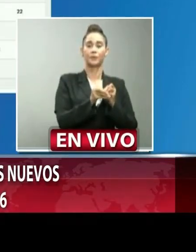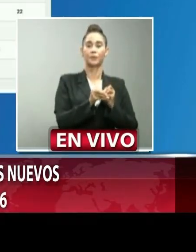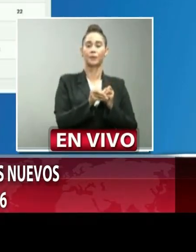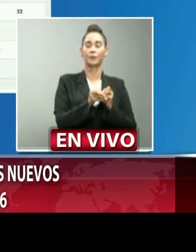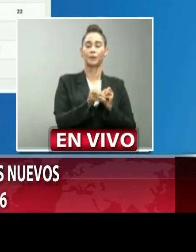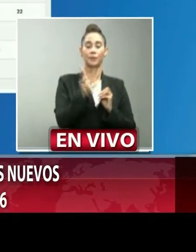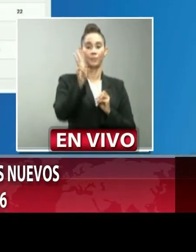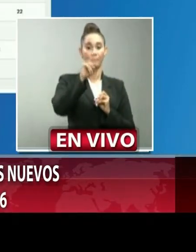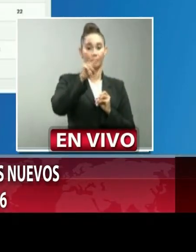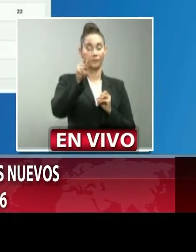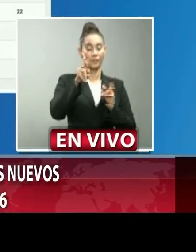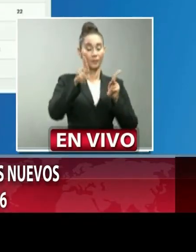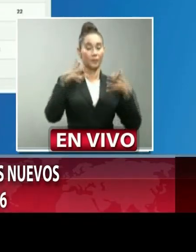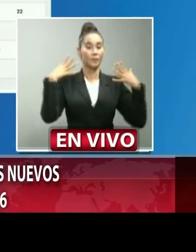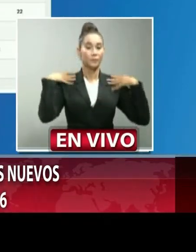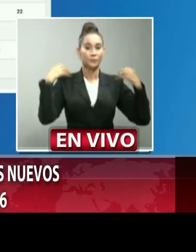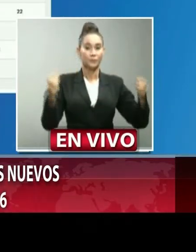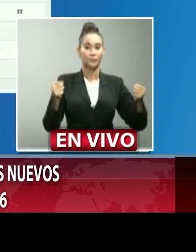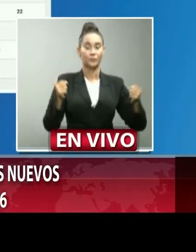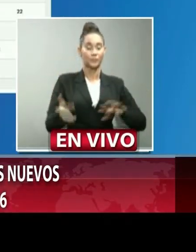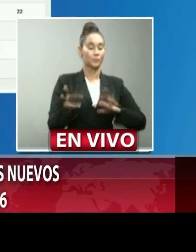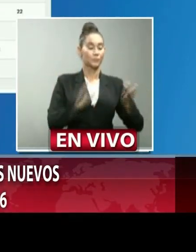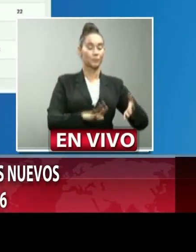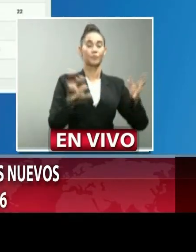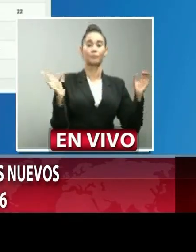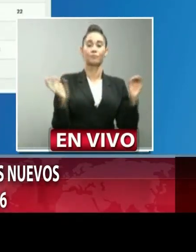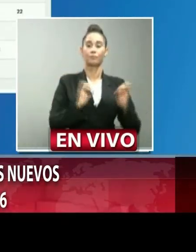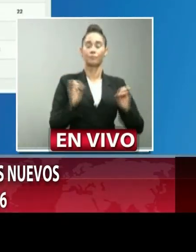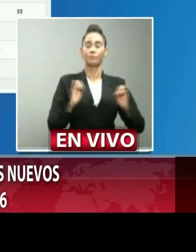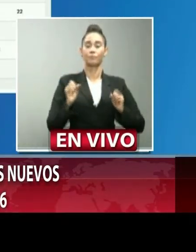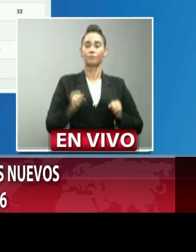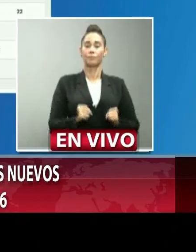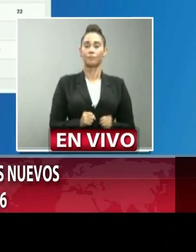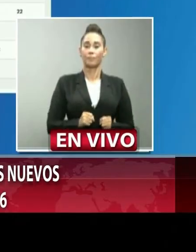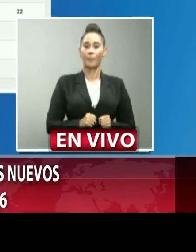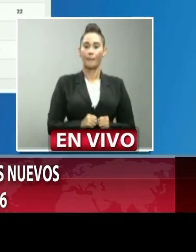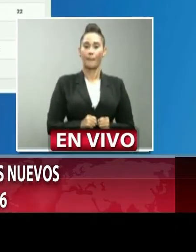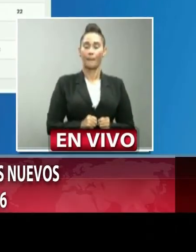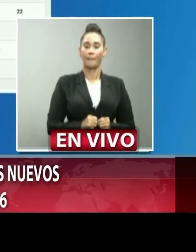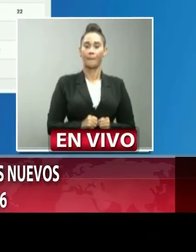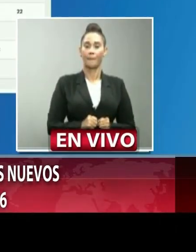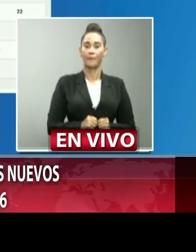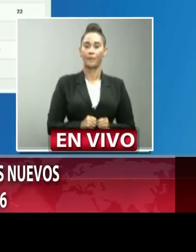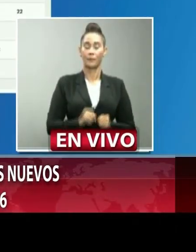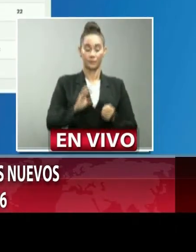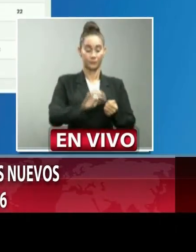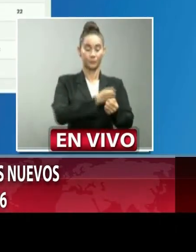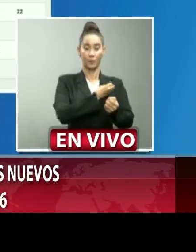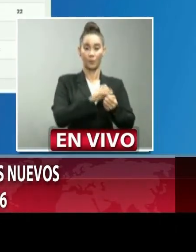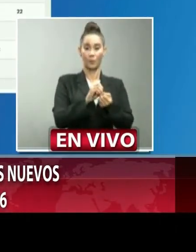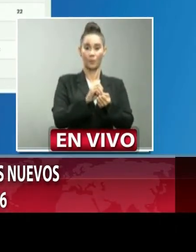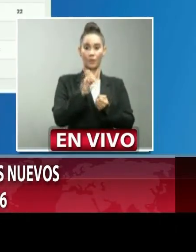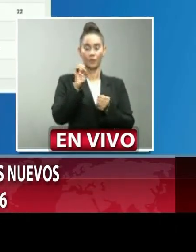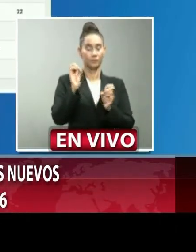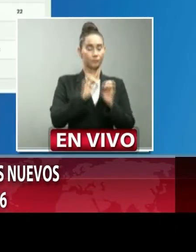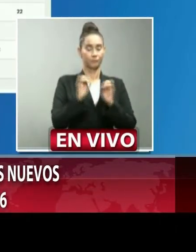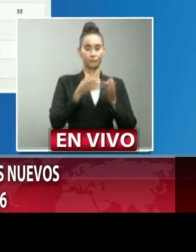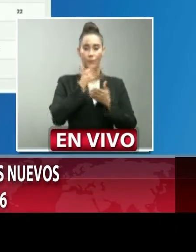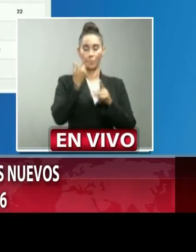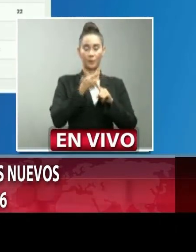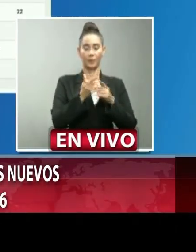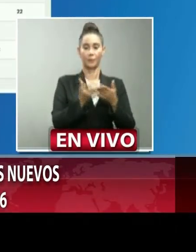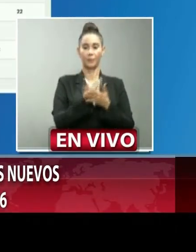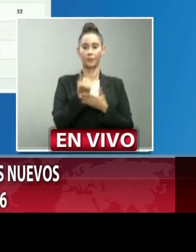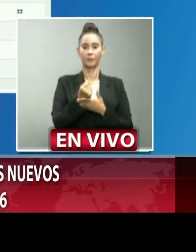22 recuperados 0 fallecimiento San José de Ocoa 0 caso